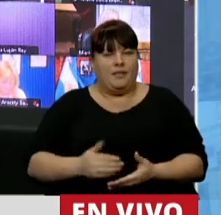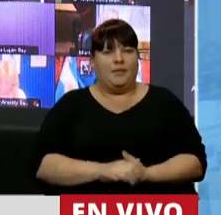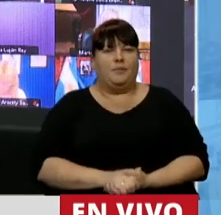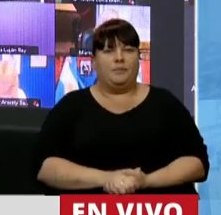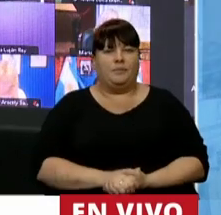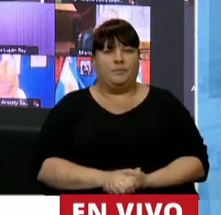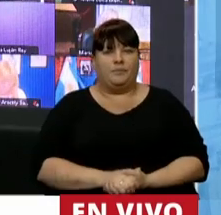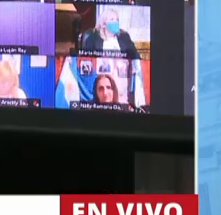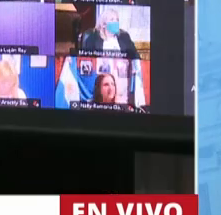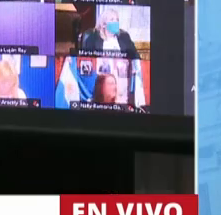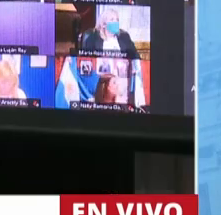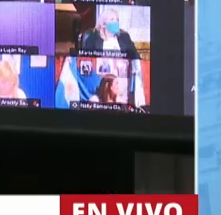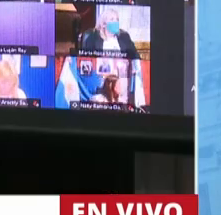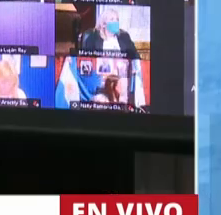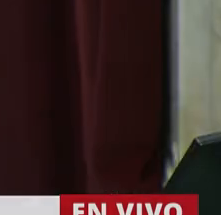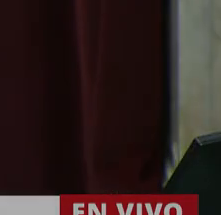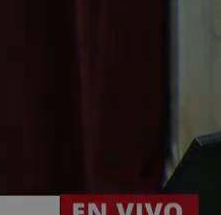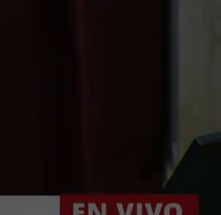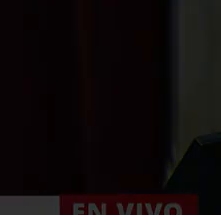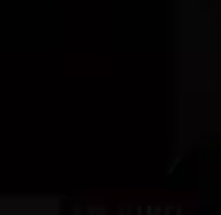Gracias, diputado Juan Carlos.